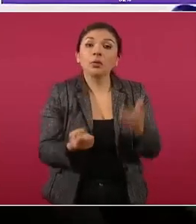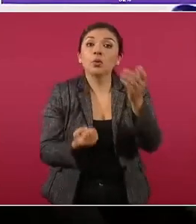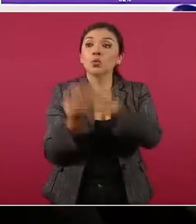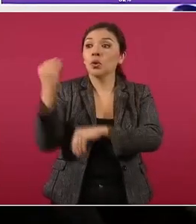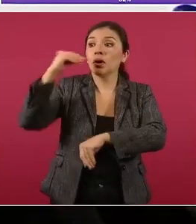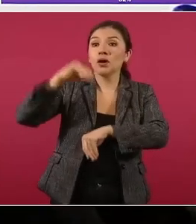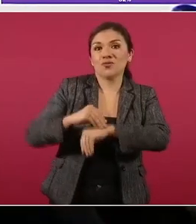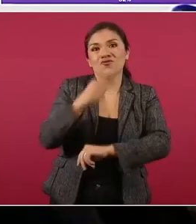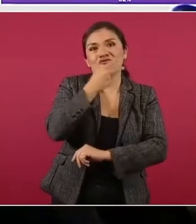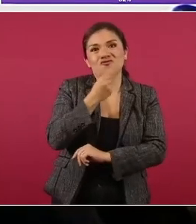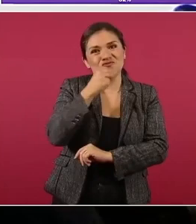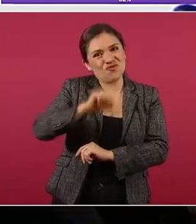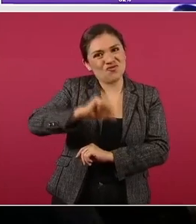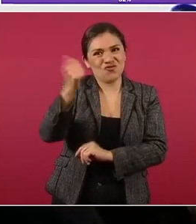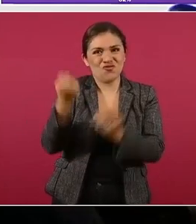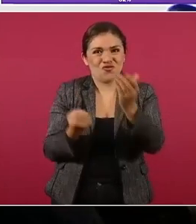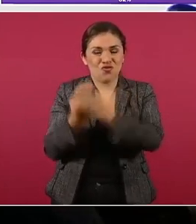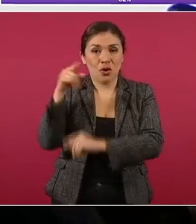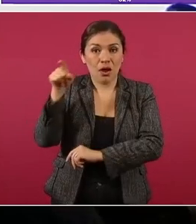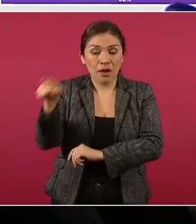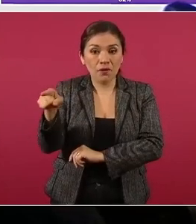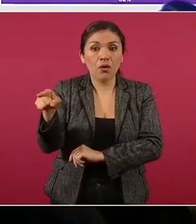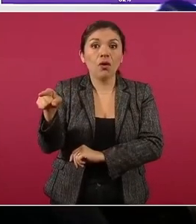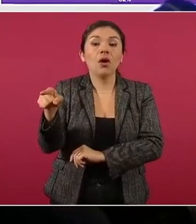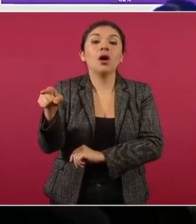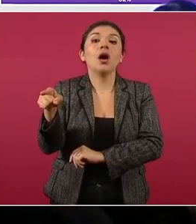primer ministro pues ya